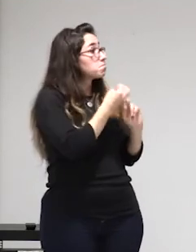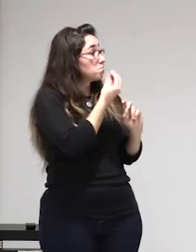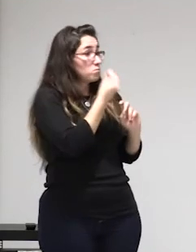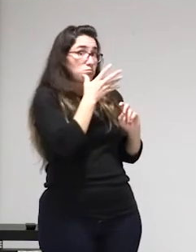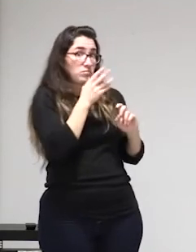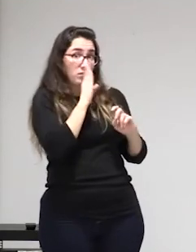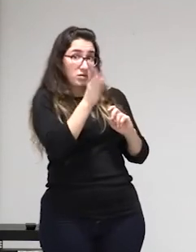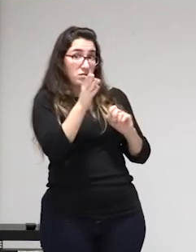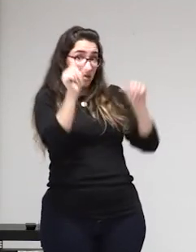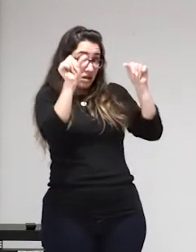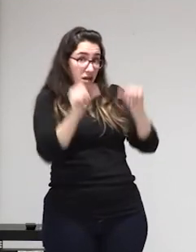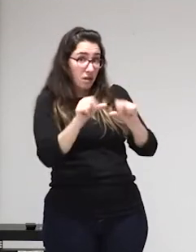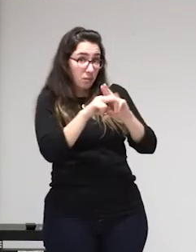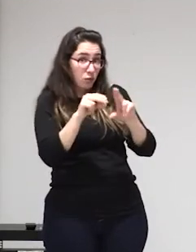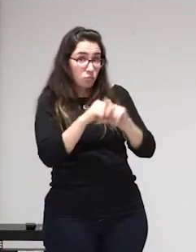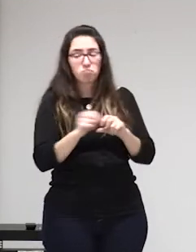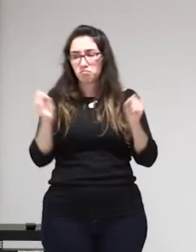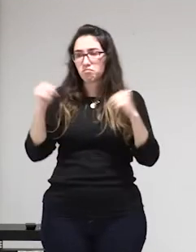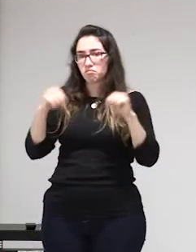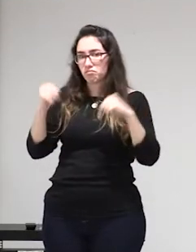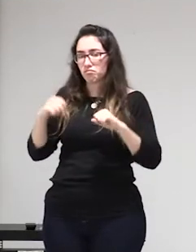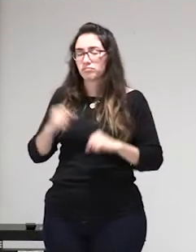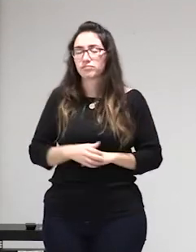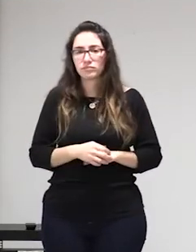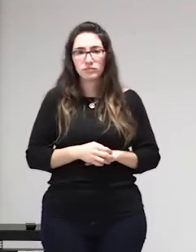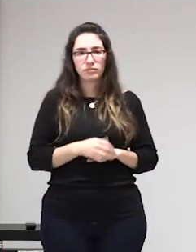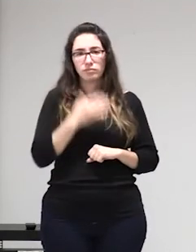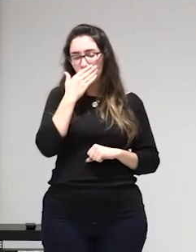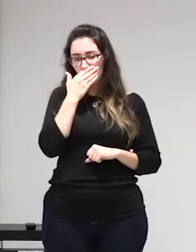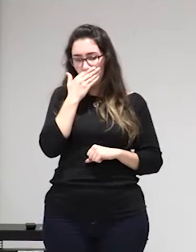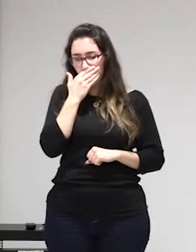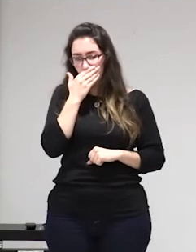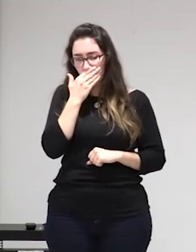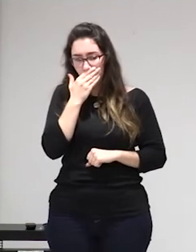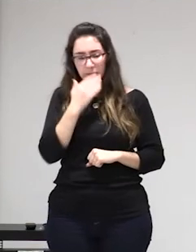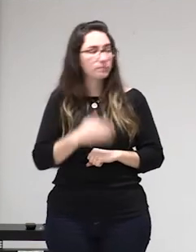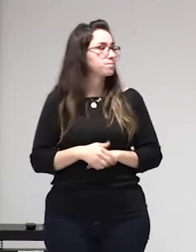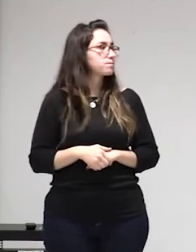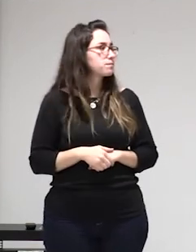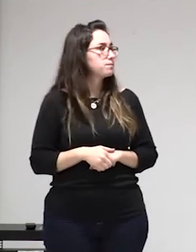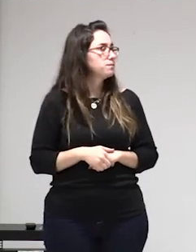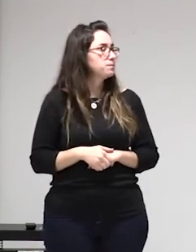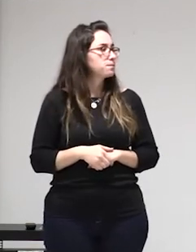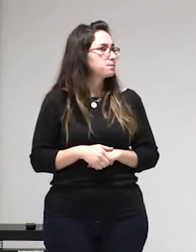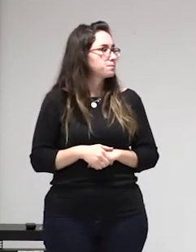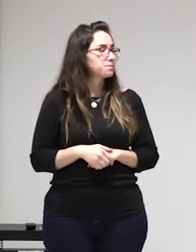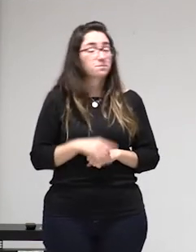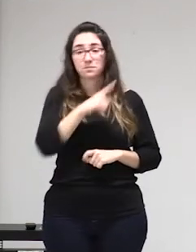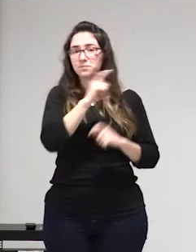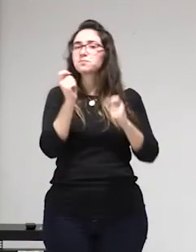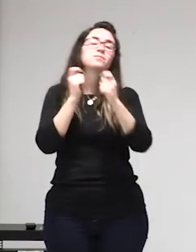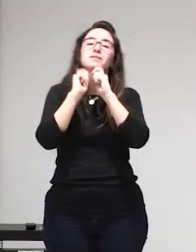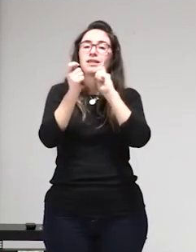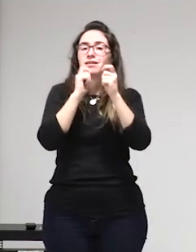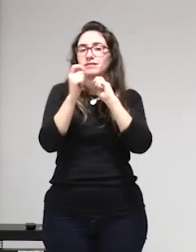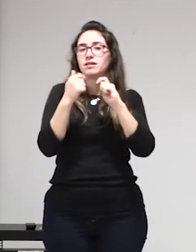porque esto es una cosa que muchas veces no se decide esto es una cosa que un día una se ve sin dinero y que no le queda más